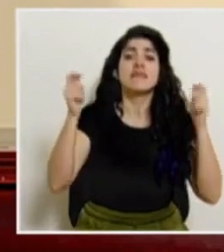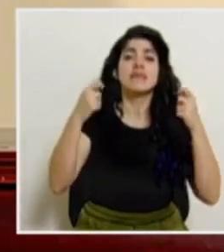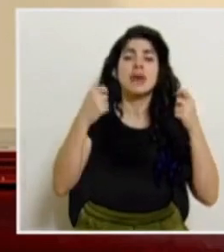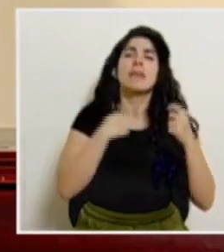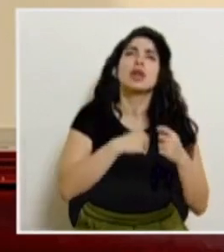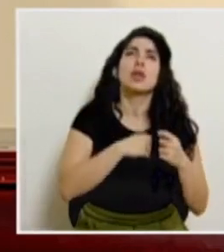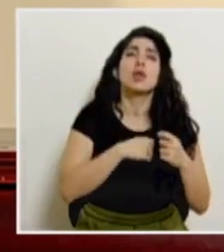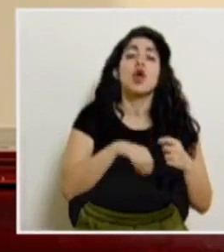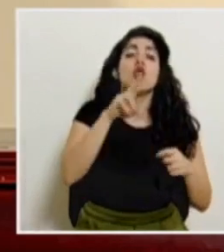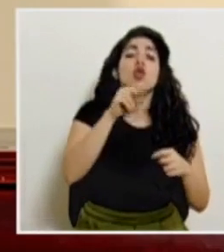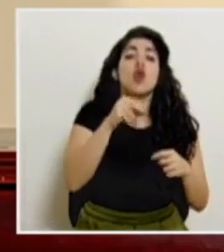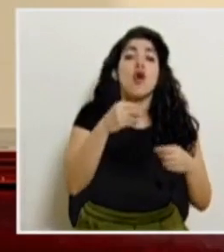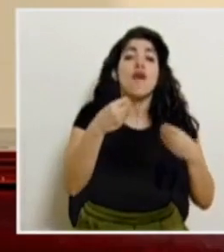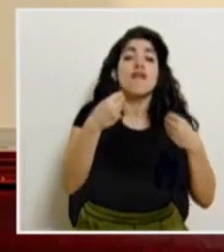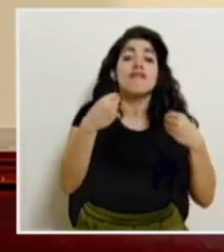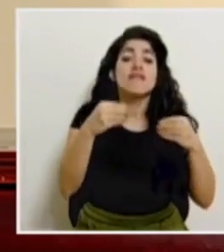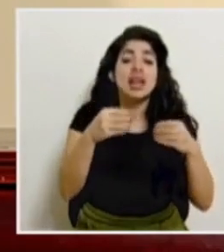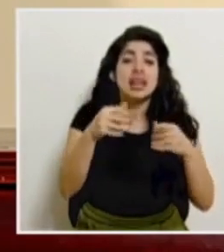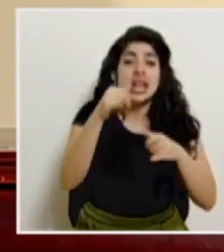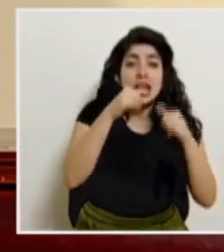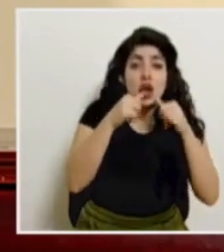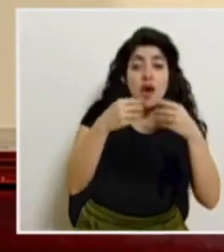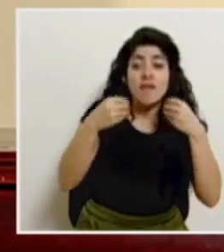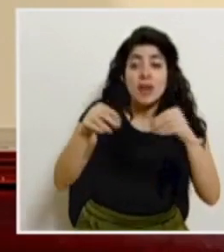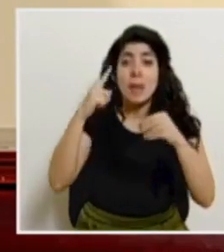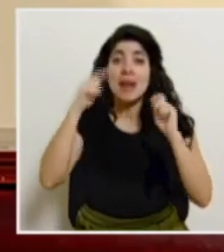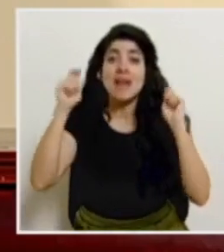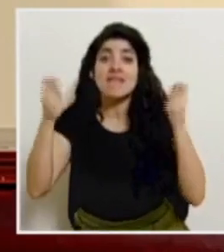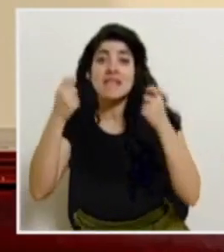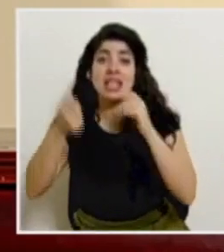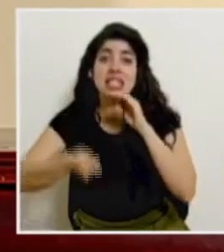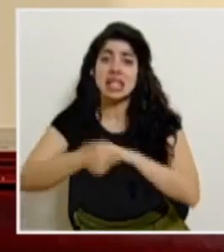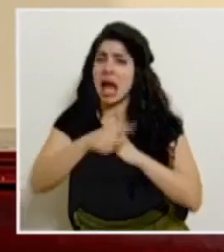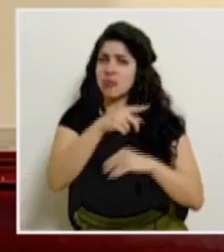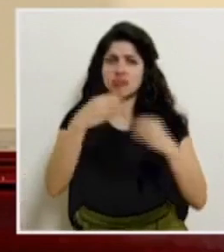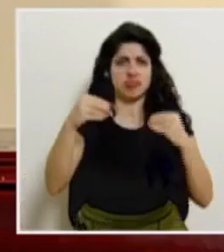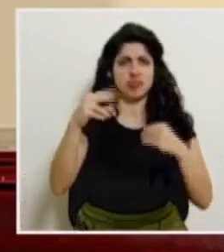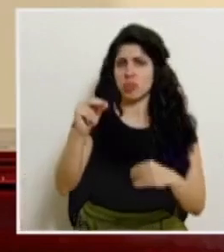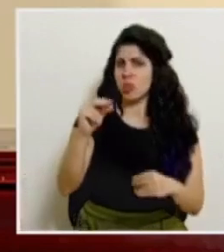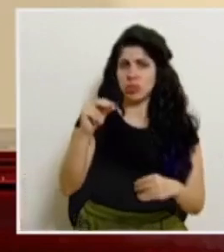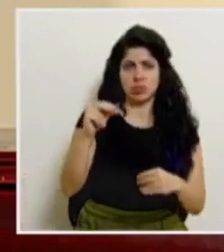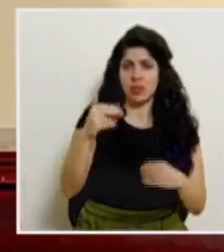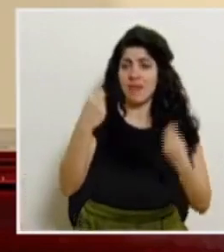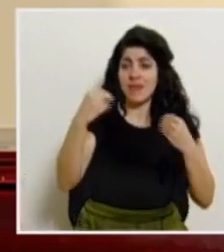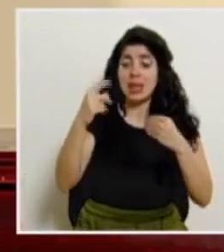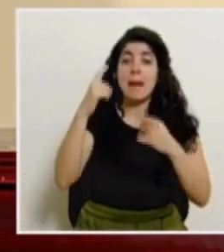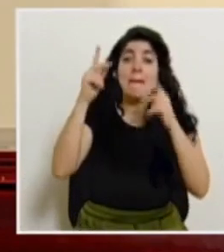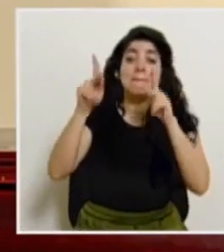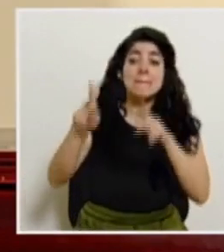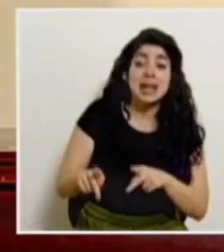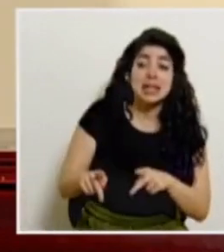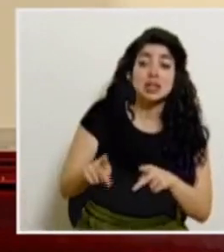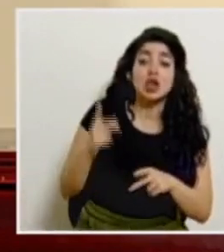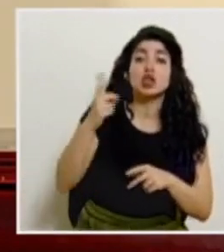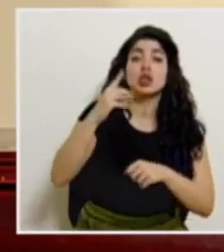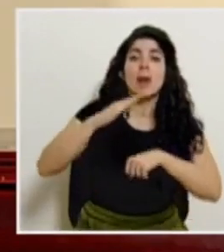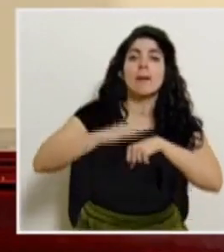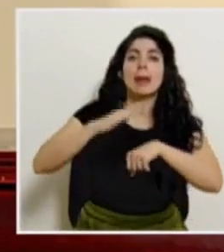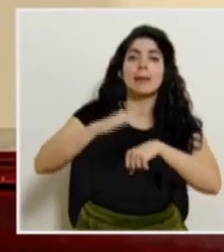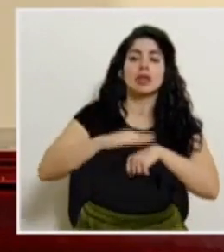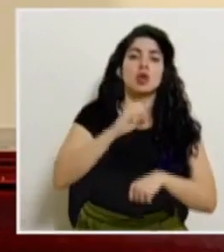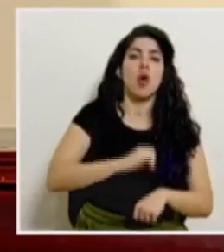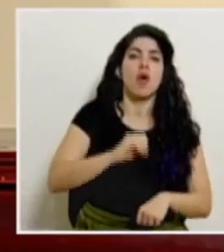insumos disculpen bebidas para fiestas clandestinas no las venden a personas que no sean patentados